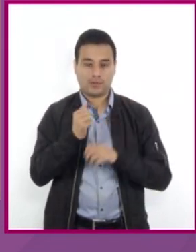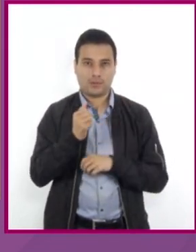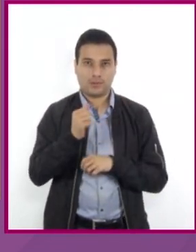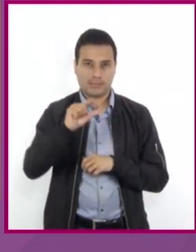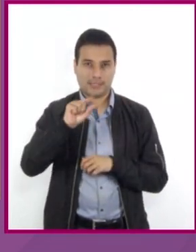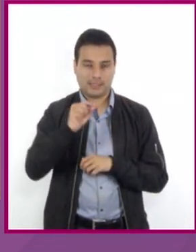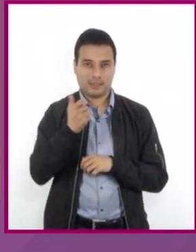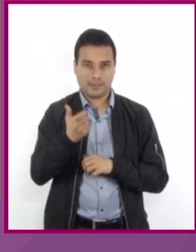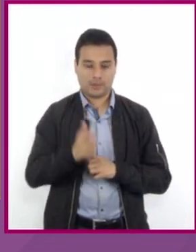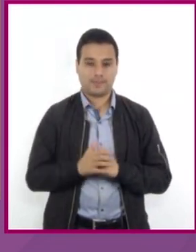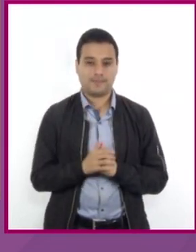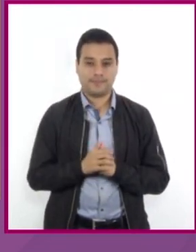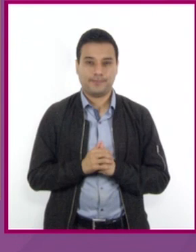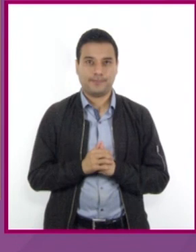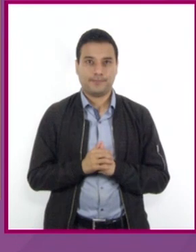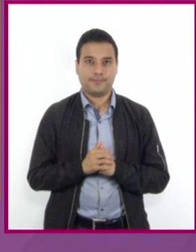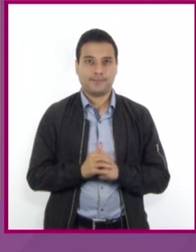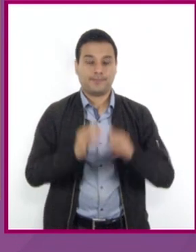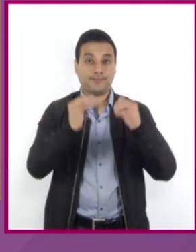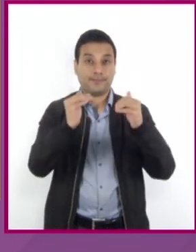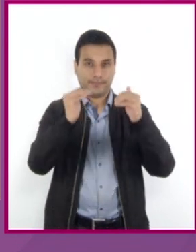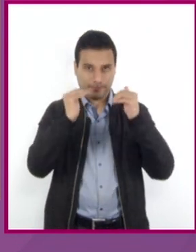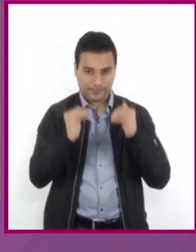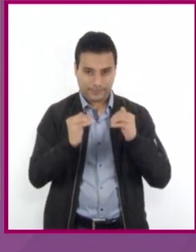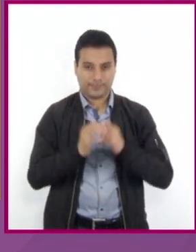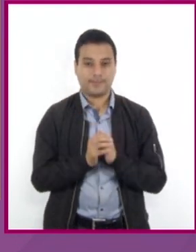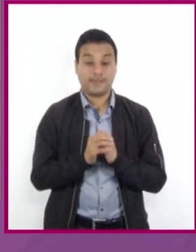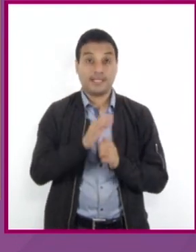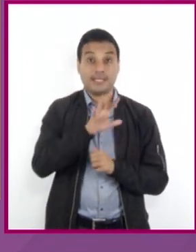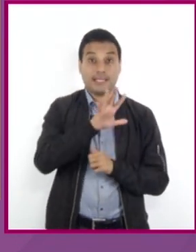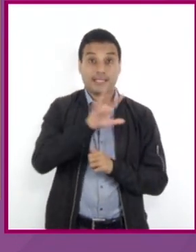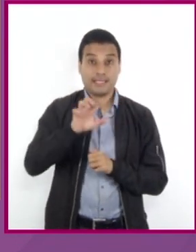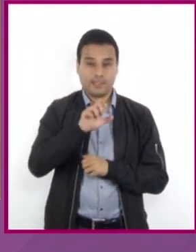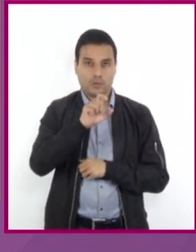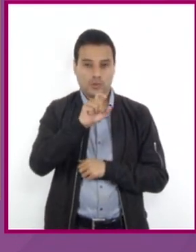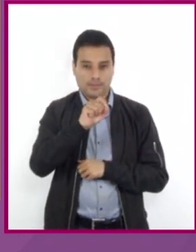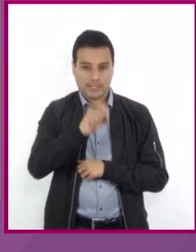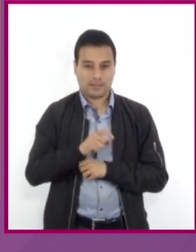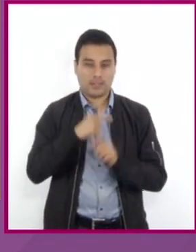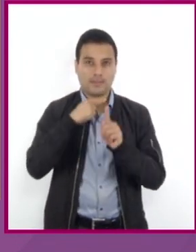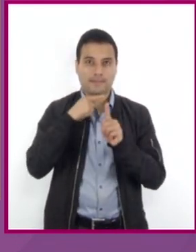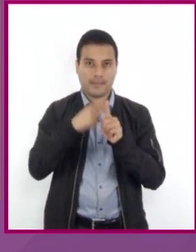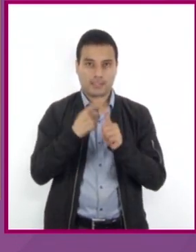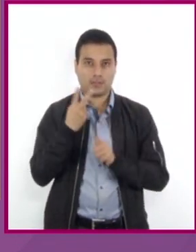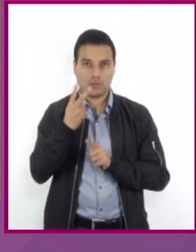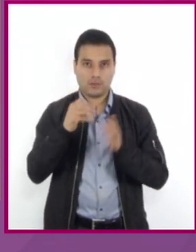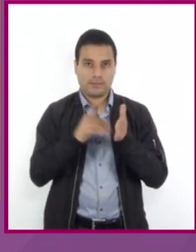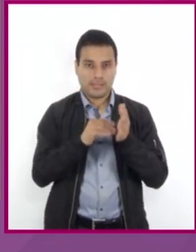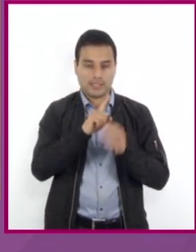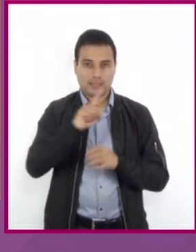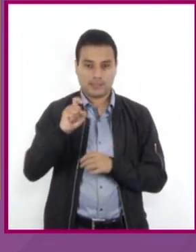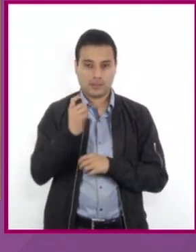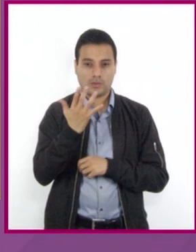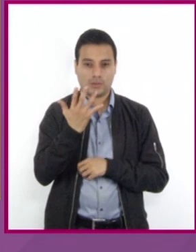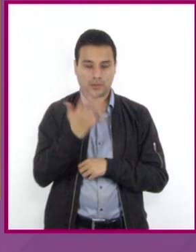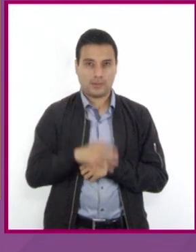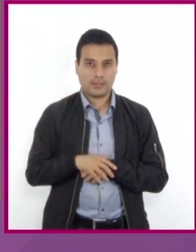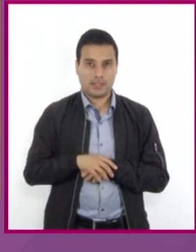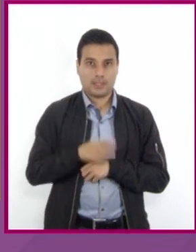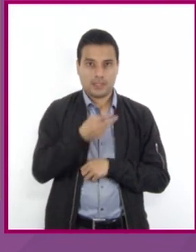la expresión queda 520 más 2150 igual a